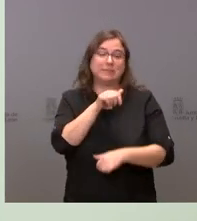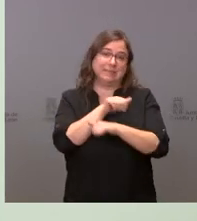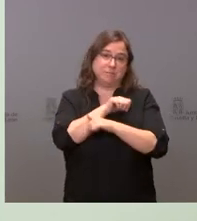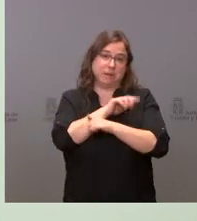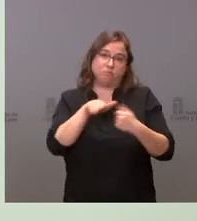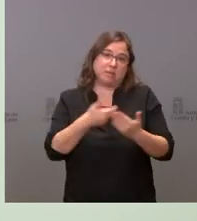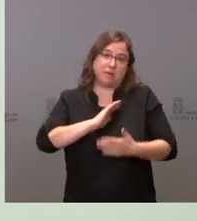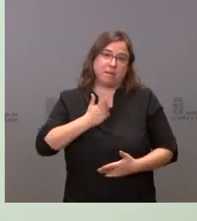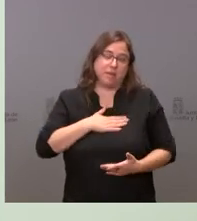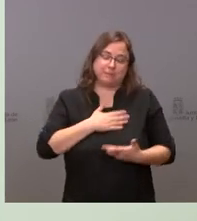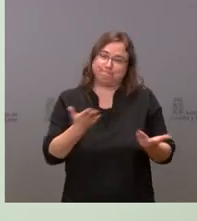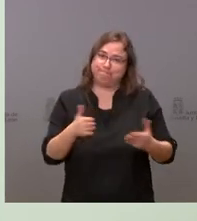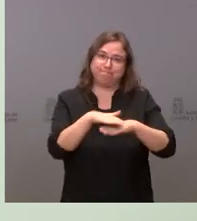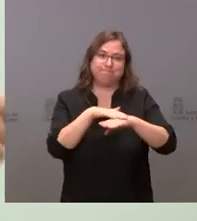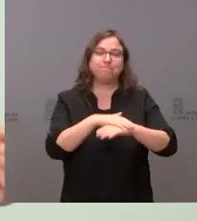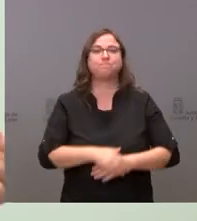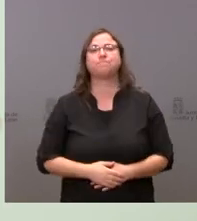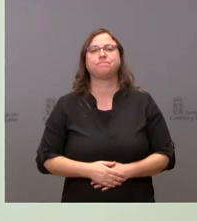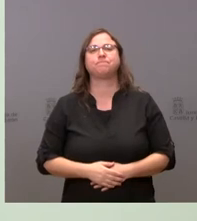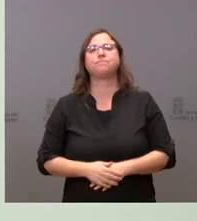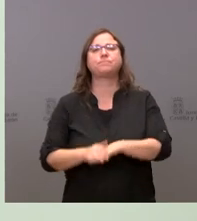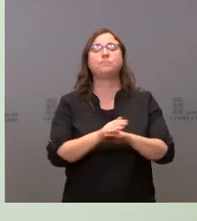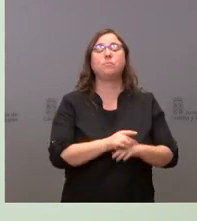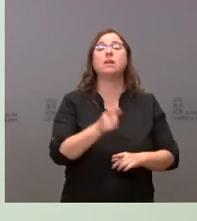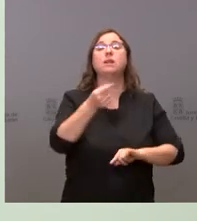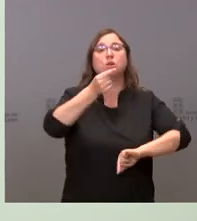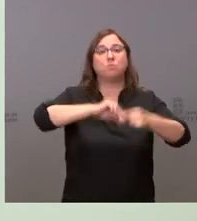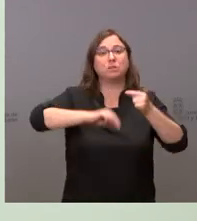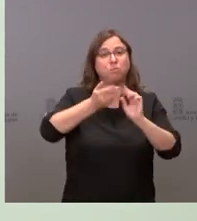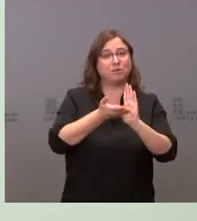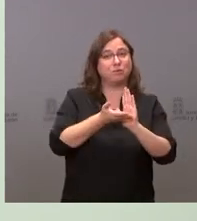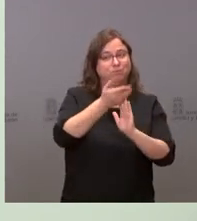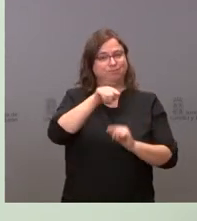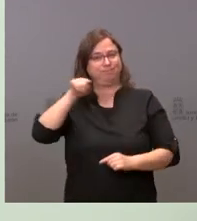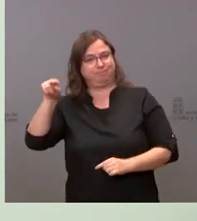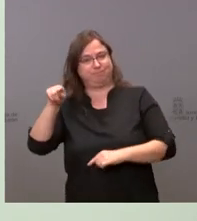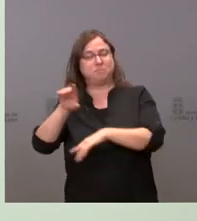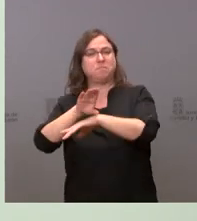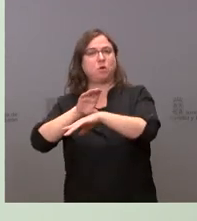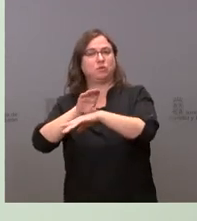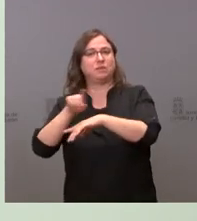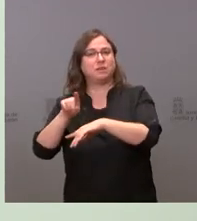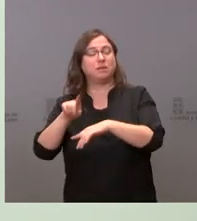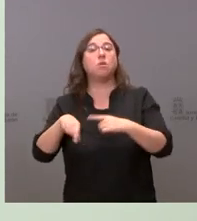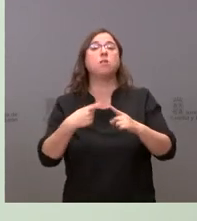ese momento respecto del incremento presupuestario le daré la palabra y del calendario saben ustedes que la constitución española